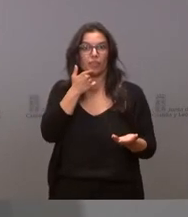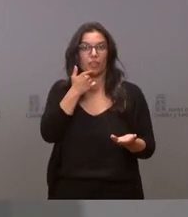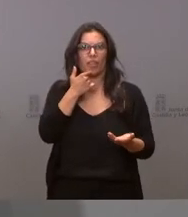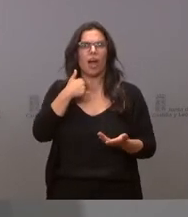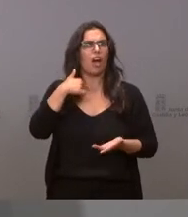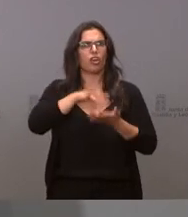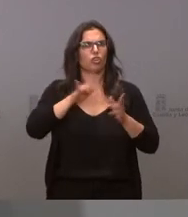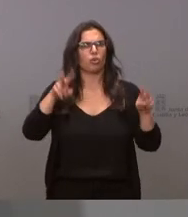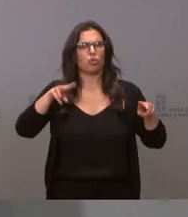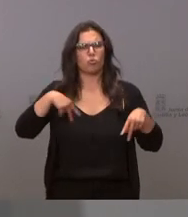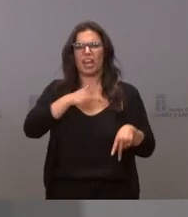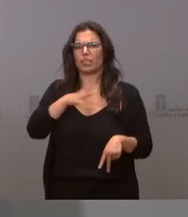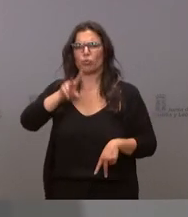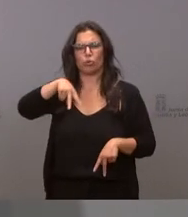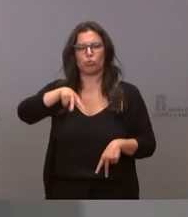sucedería